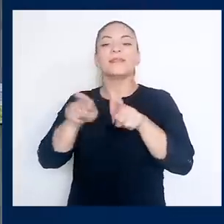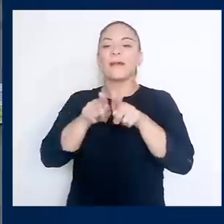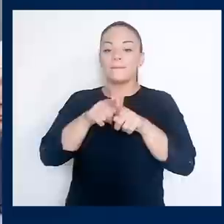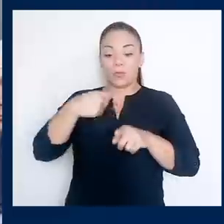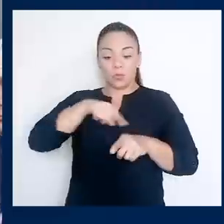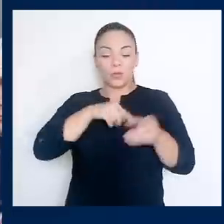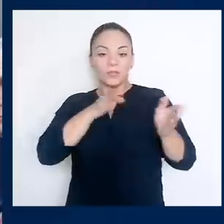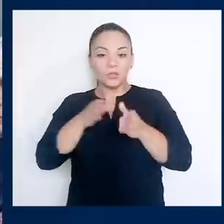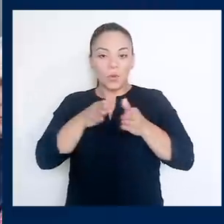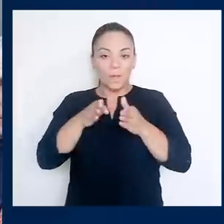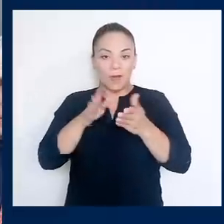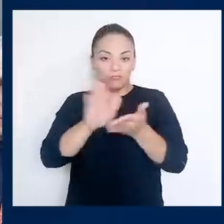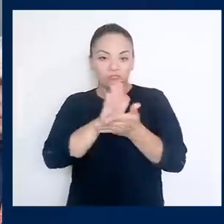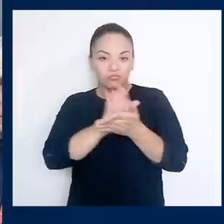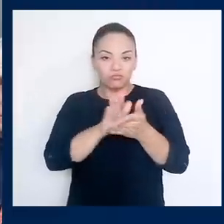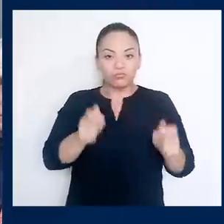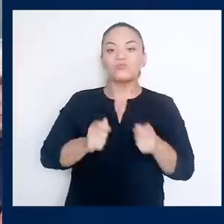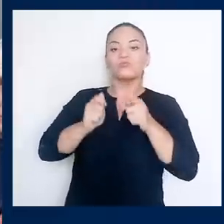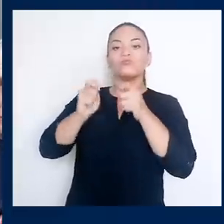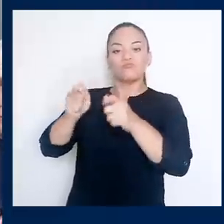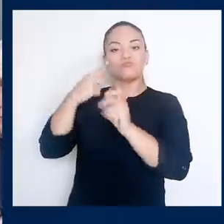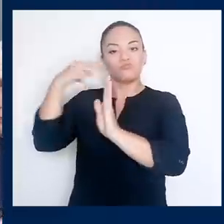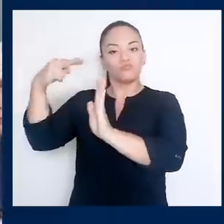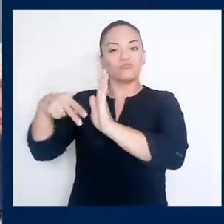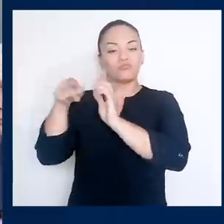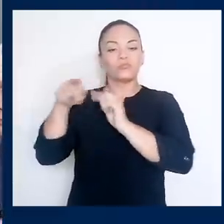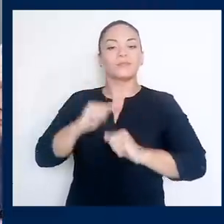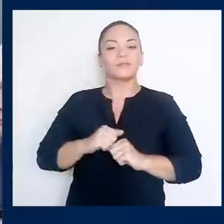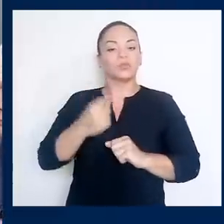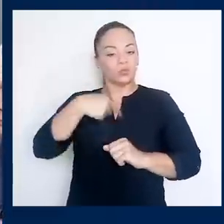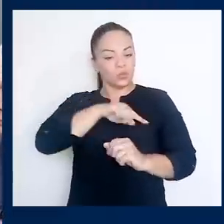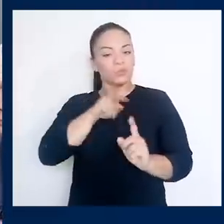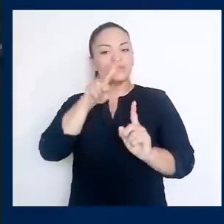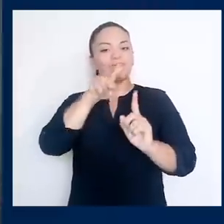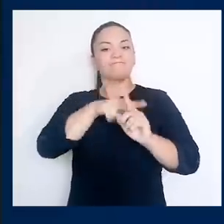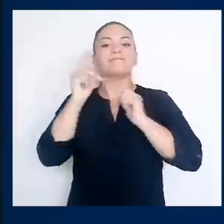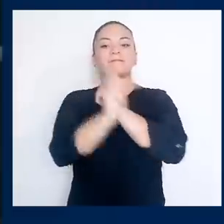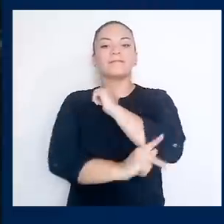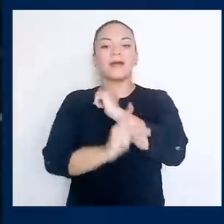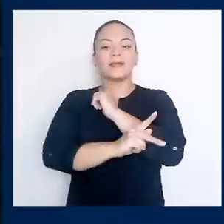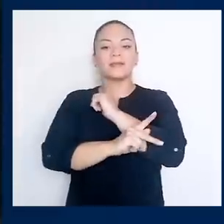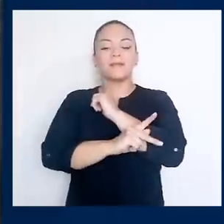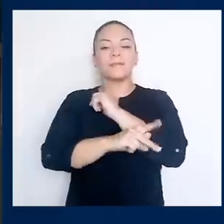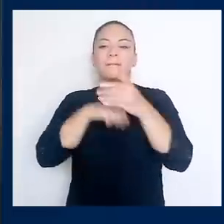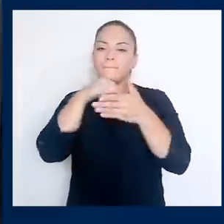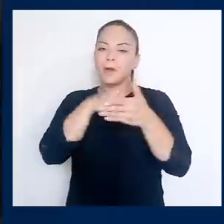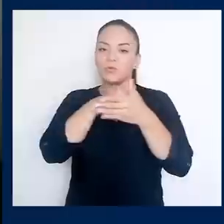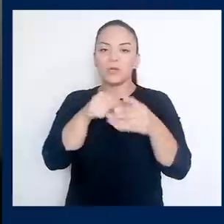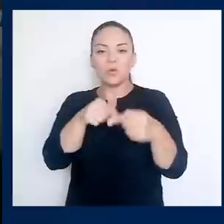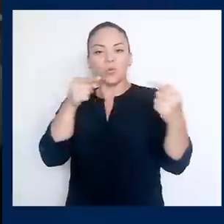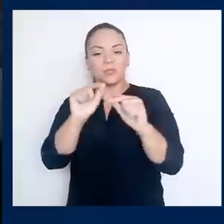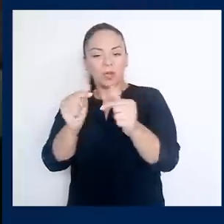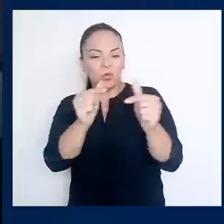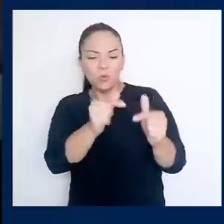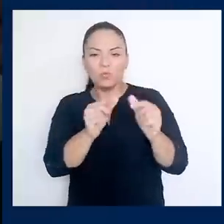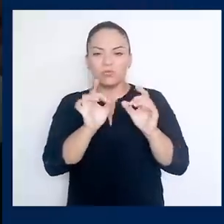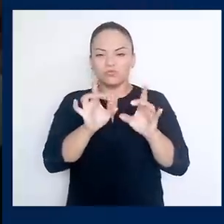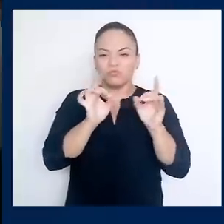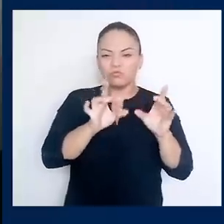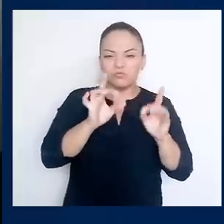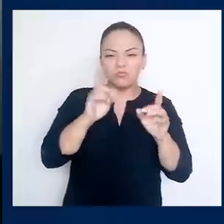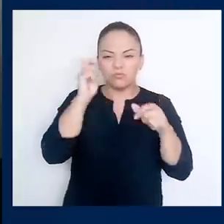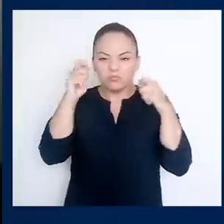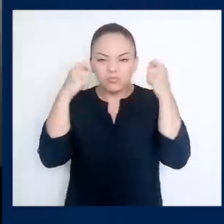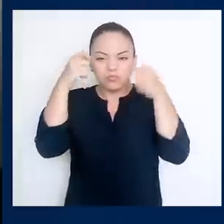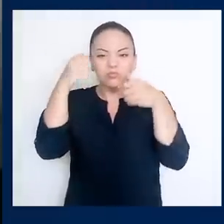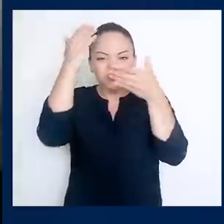plan que ya estamos implementando en nuestra patria para luchar contra esos grupos que tanto daño le